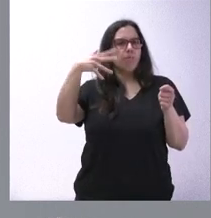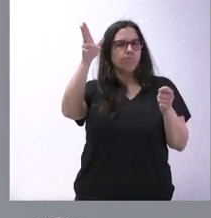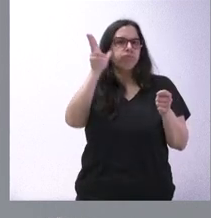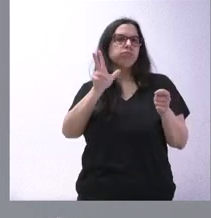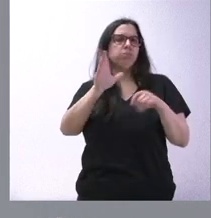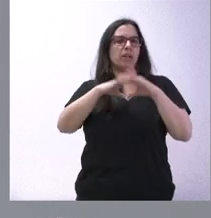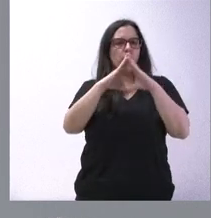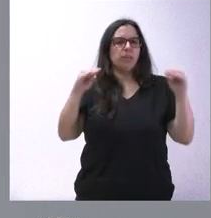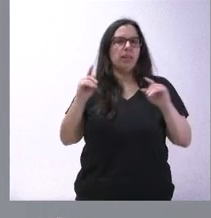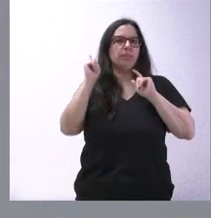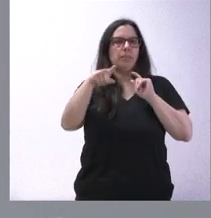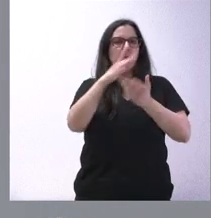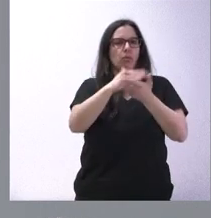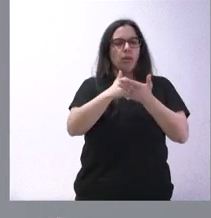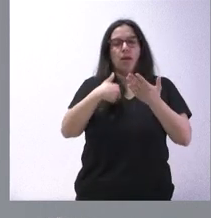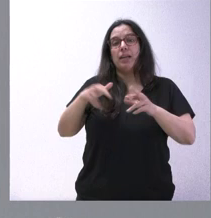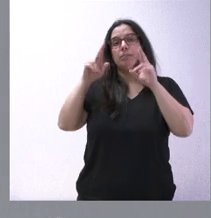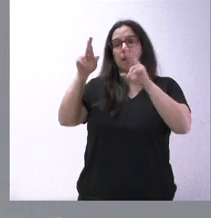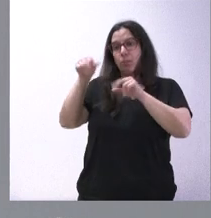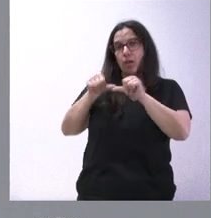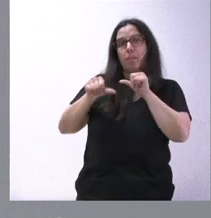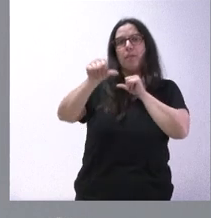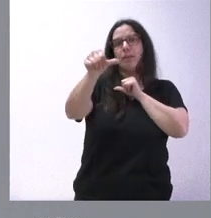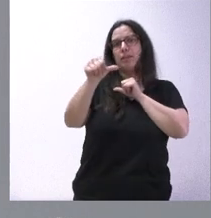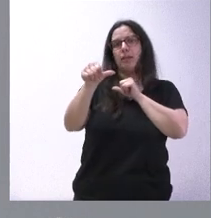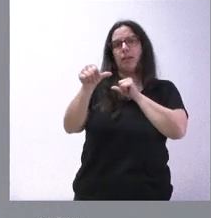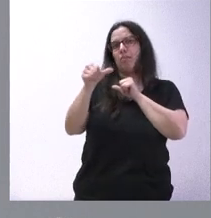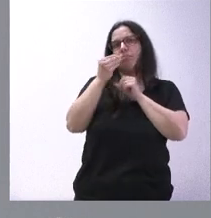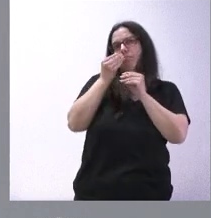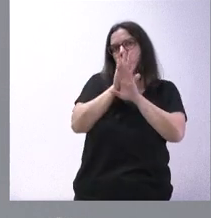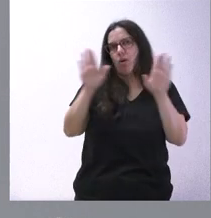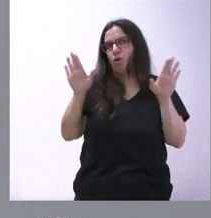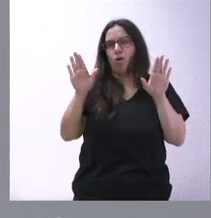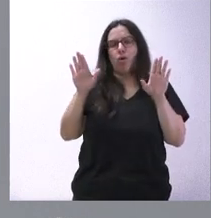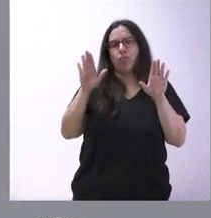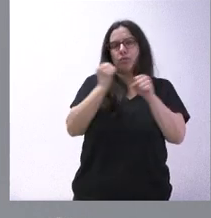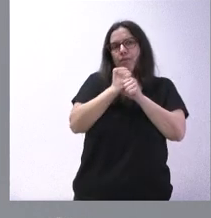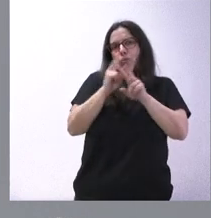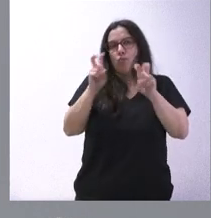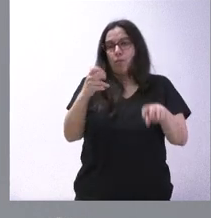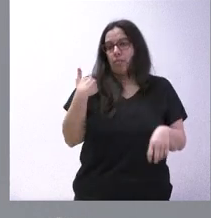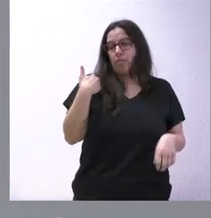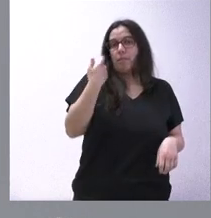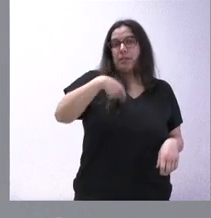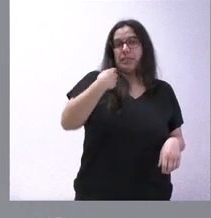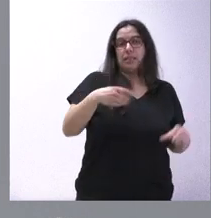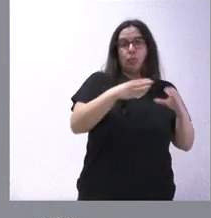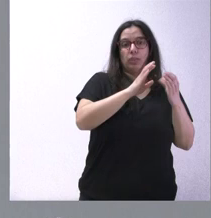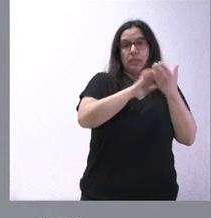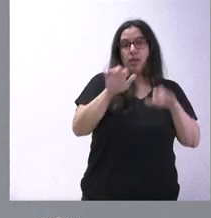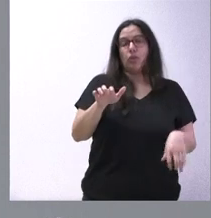comunidad autónoma. Le deseamos la mejor de las suertes en su nuevo trabajo, en sus nuevas funciones. Hace unas horas el presidente de la Junta de Castilla y León